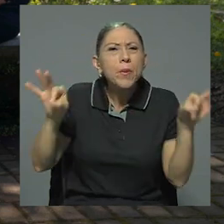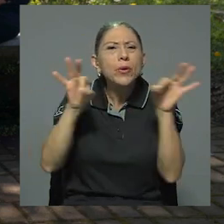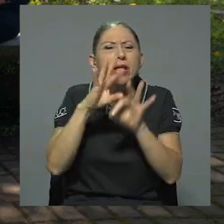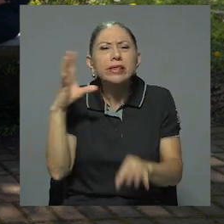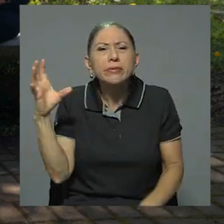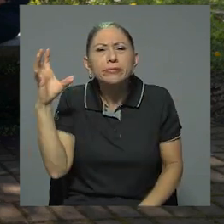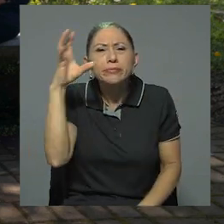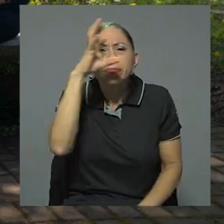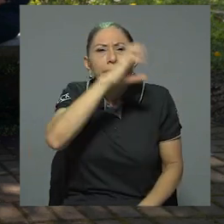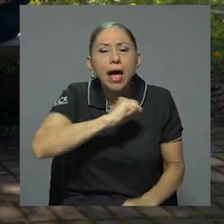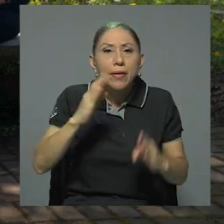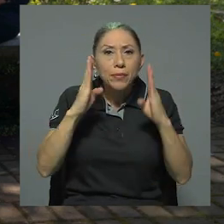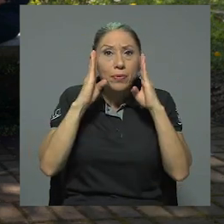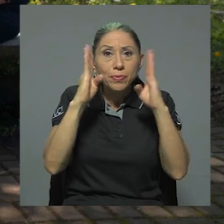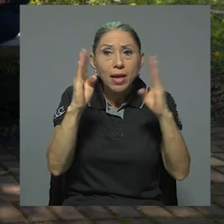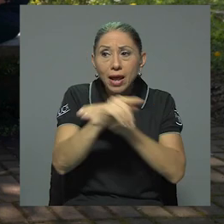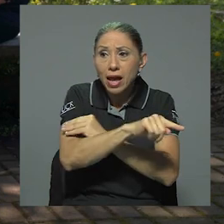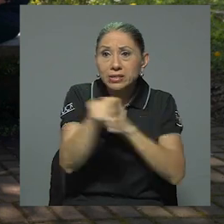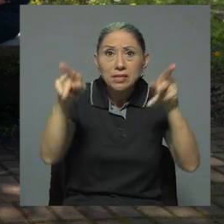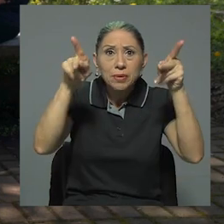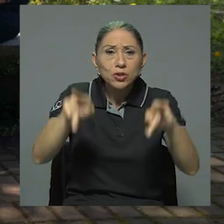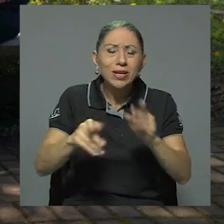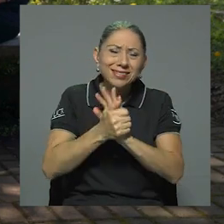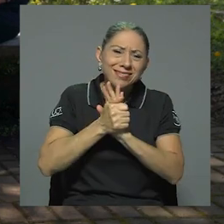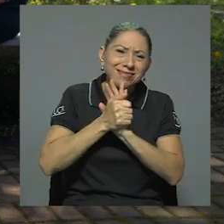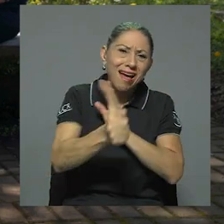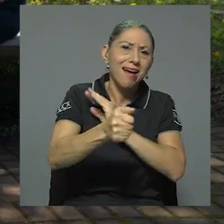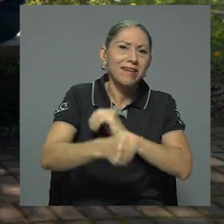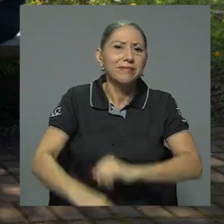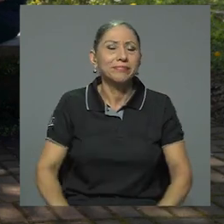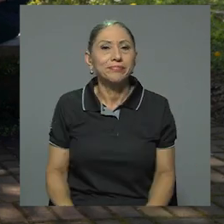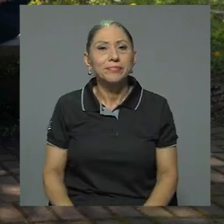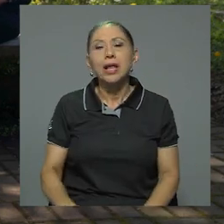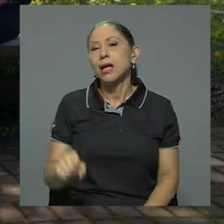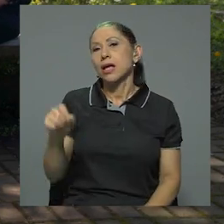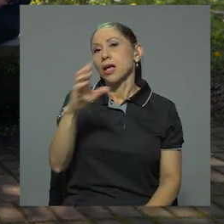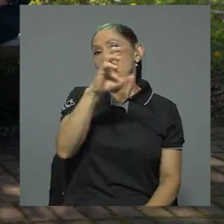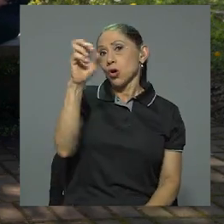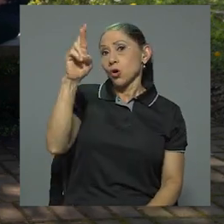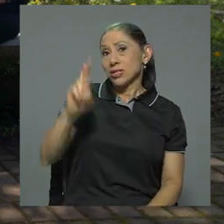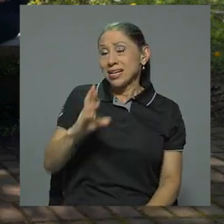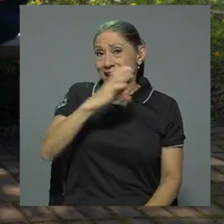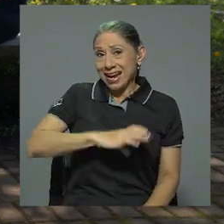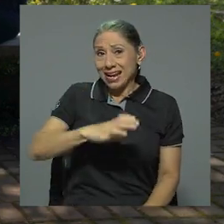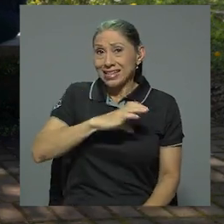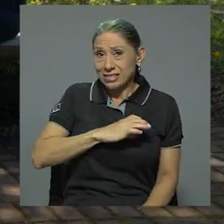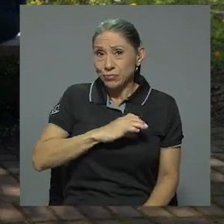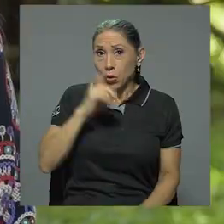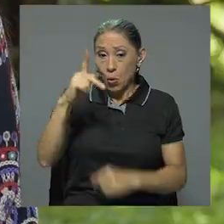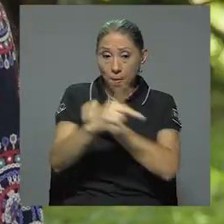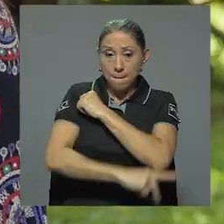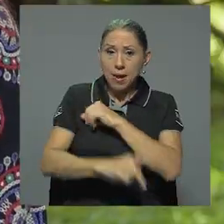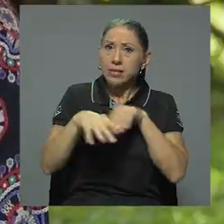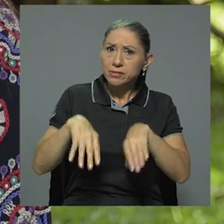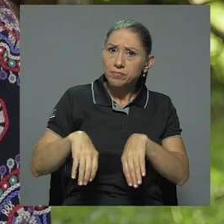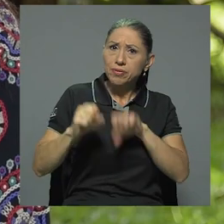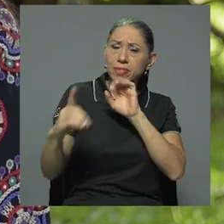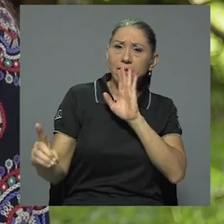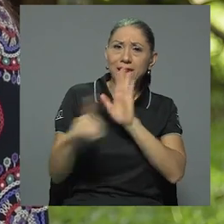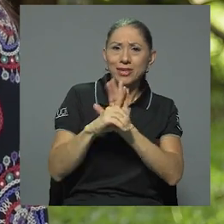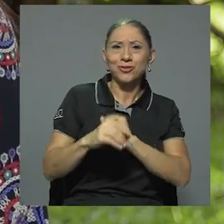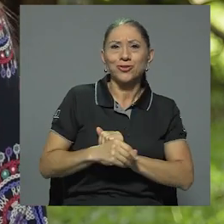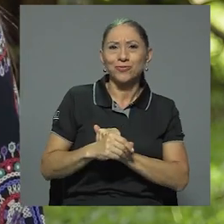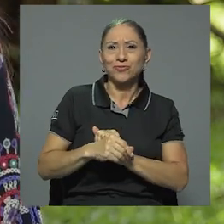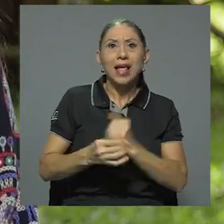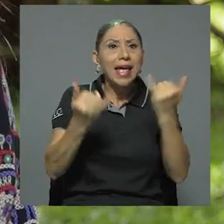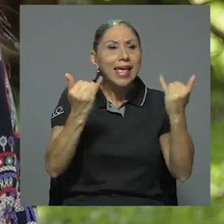detectar y atender a estas personas tan talentosas? Claro, Costa Rica se ha caracterizado por ser un país de derecho y en el marco de